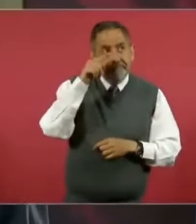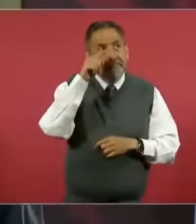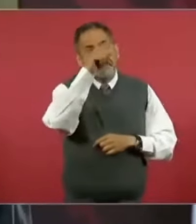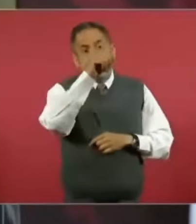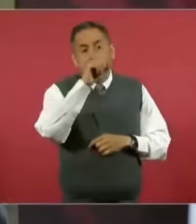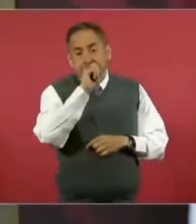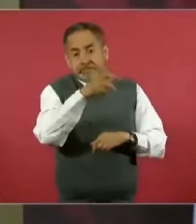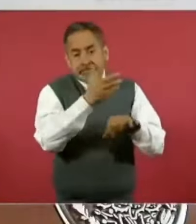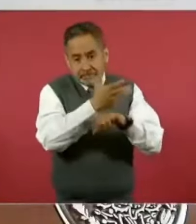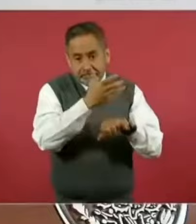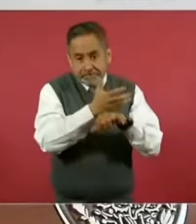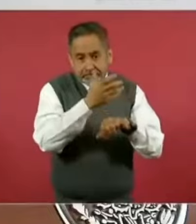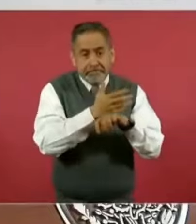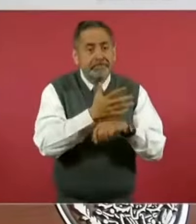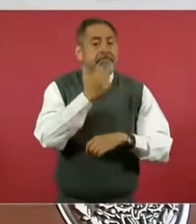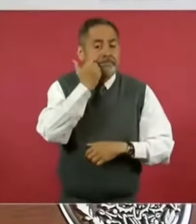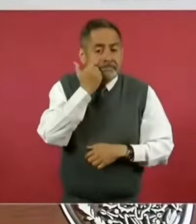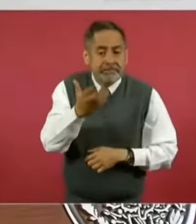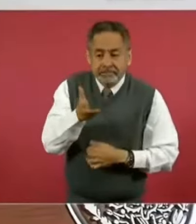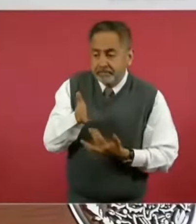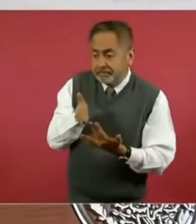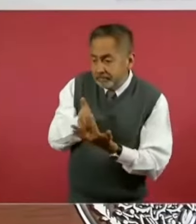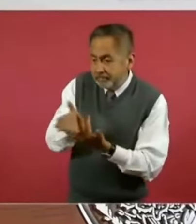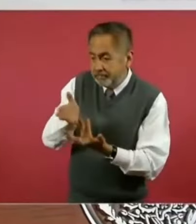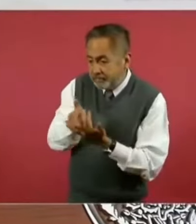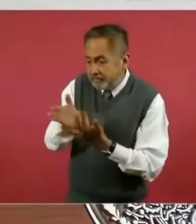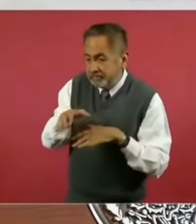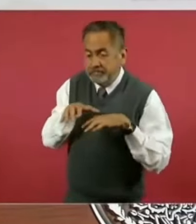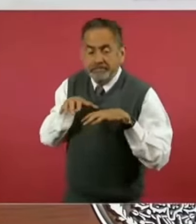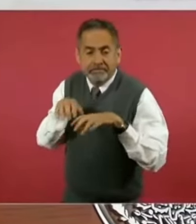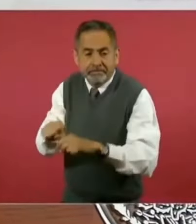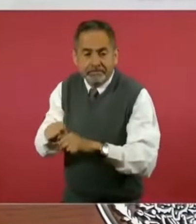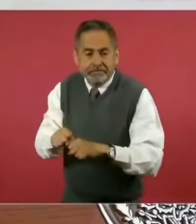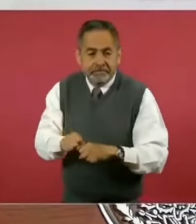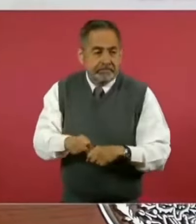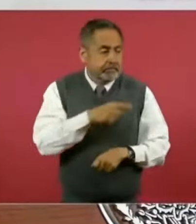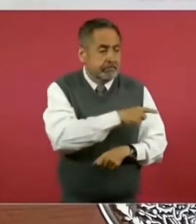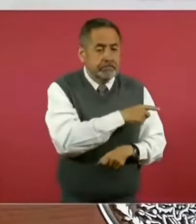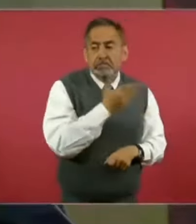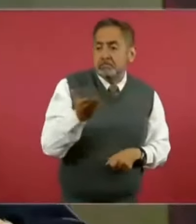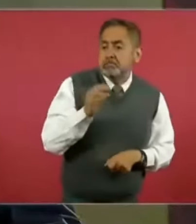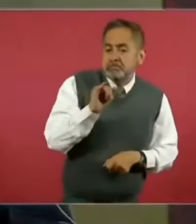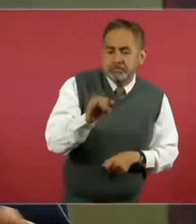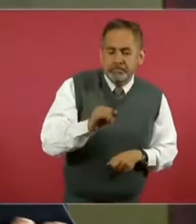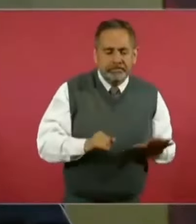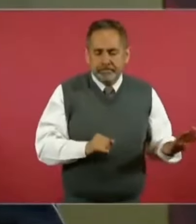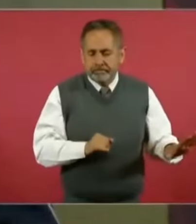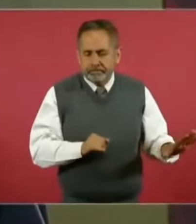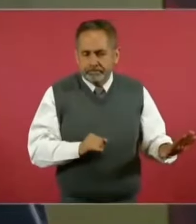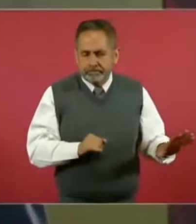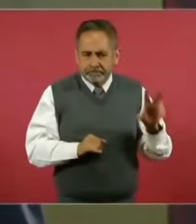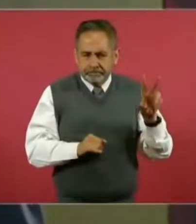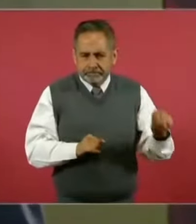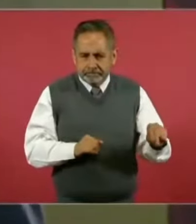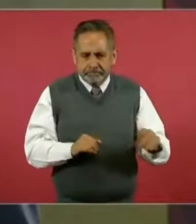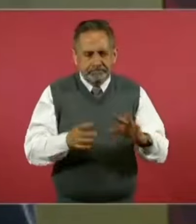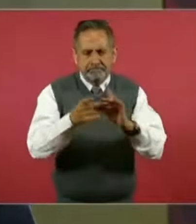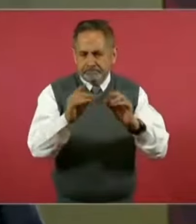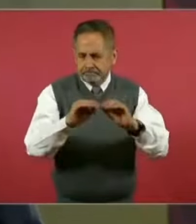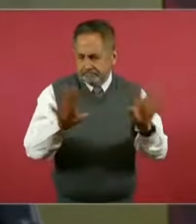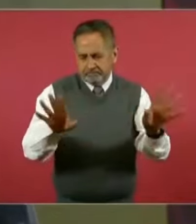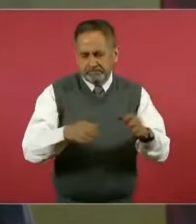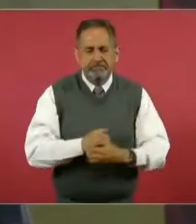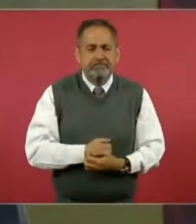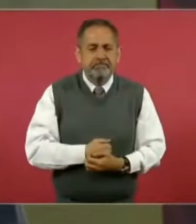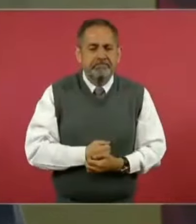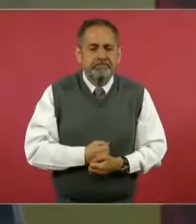pidiendo, demandando desde el extranjero. Nada más aclararlo. Y afortunadamente,